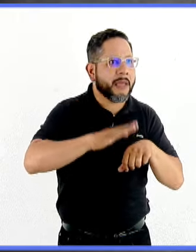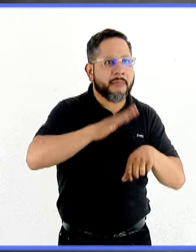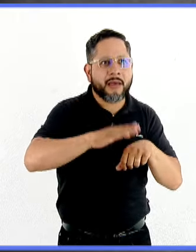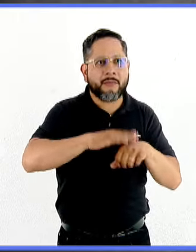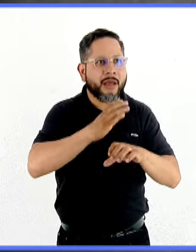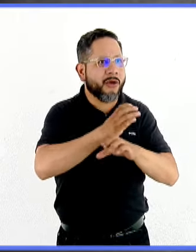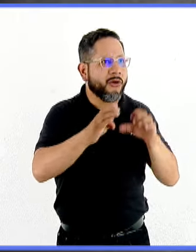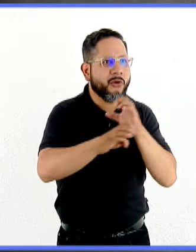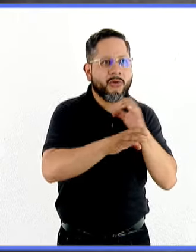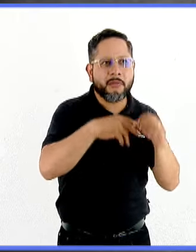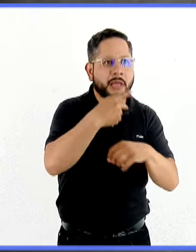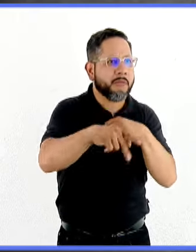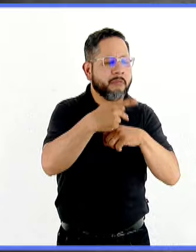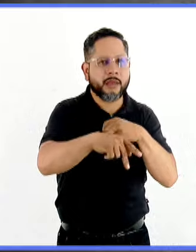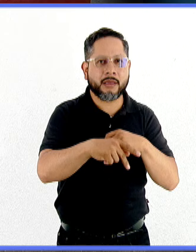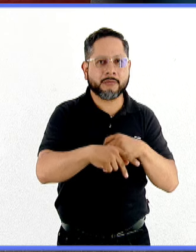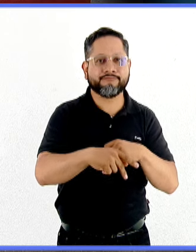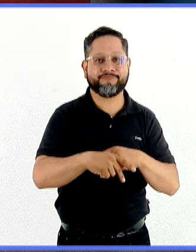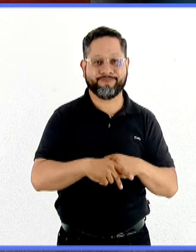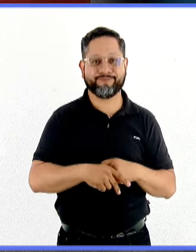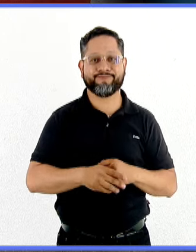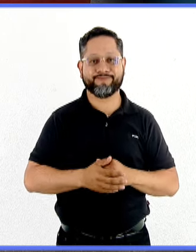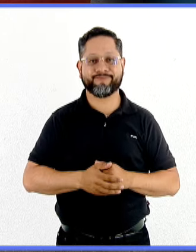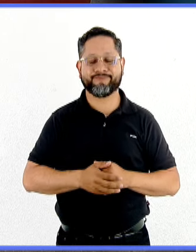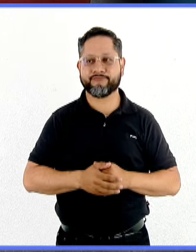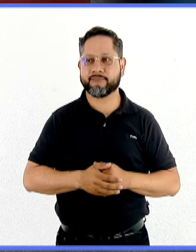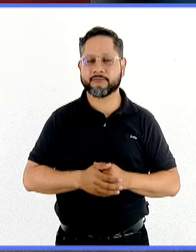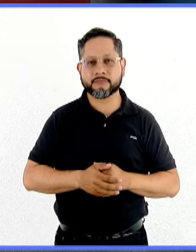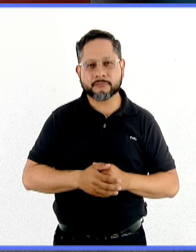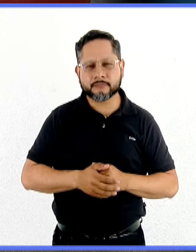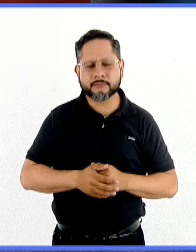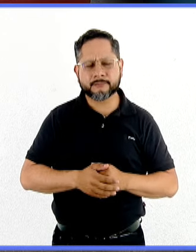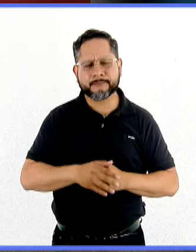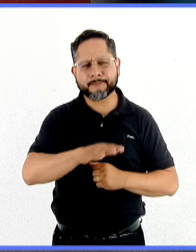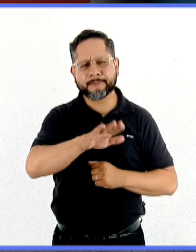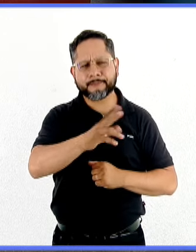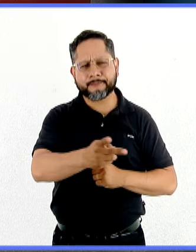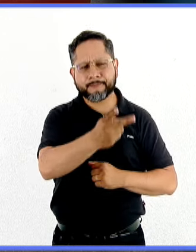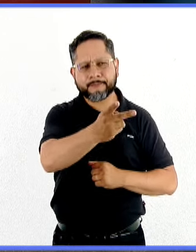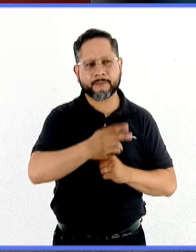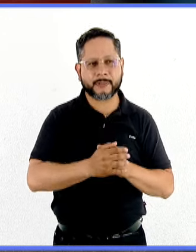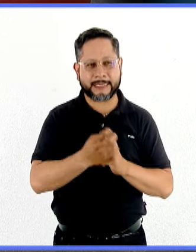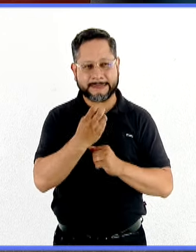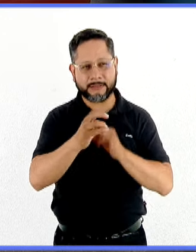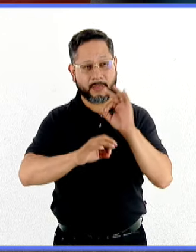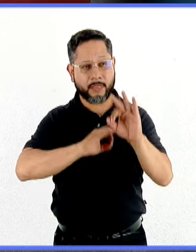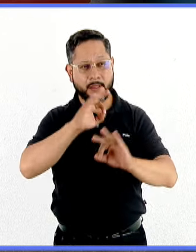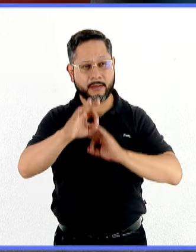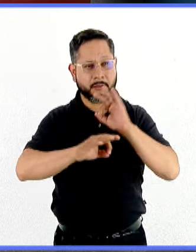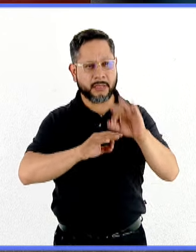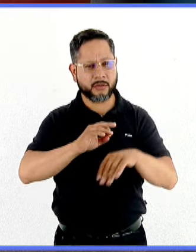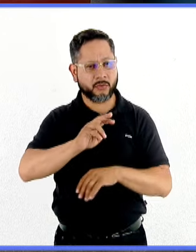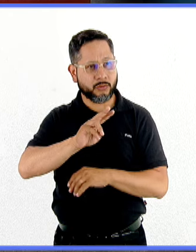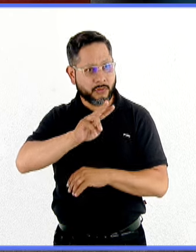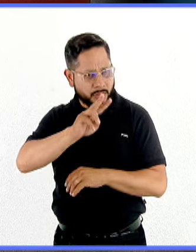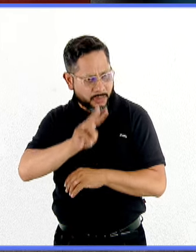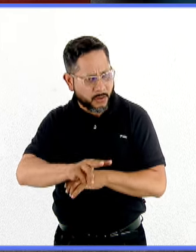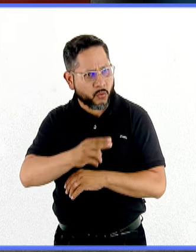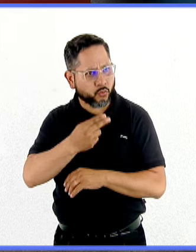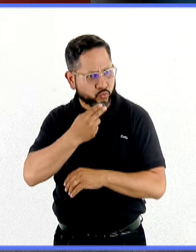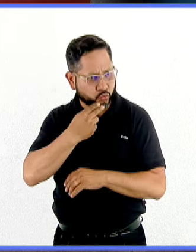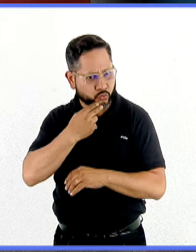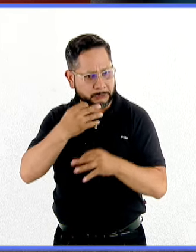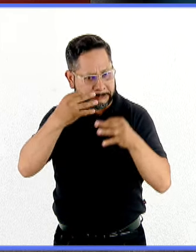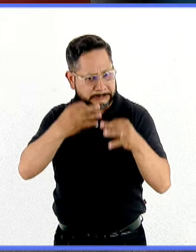en otras esferas de la parte socio-afectiva. ¿Qué tan efectivos, digamos, son todos estos tratamientos que se dan para lograr